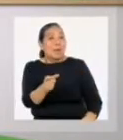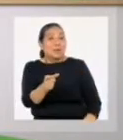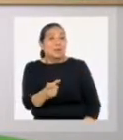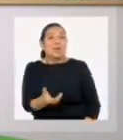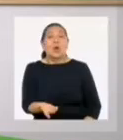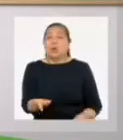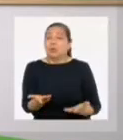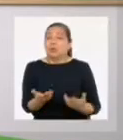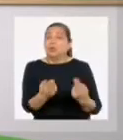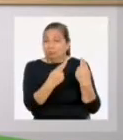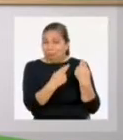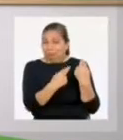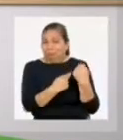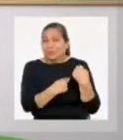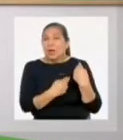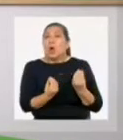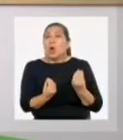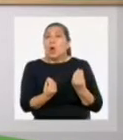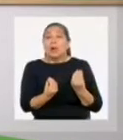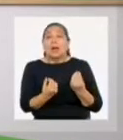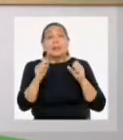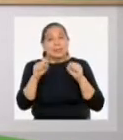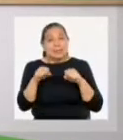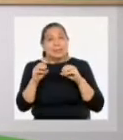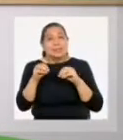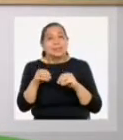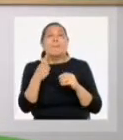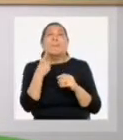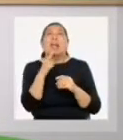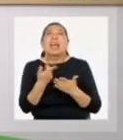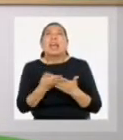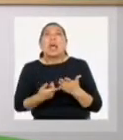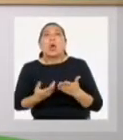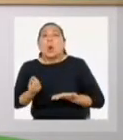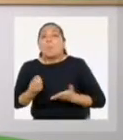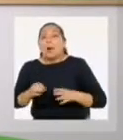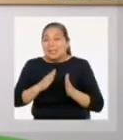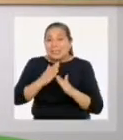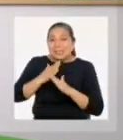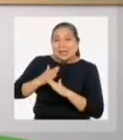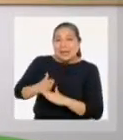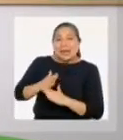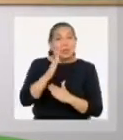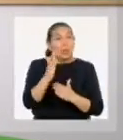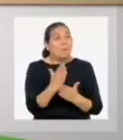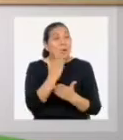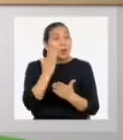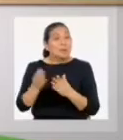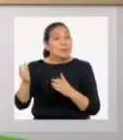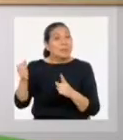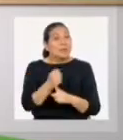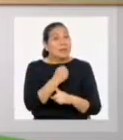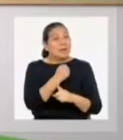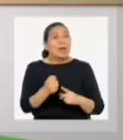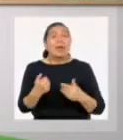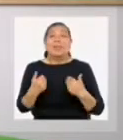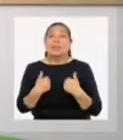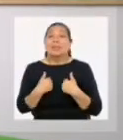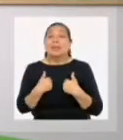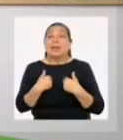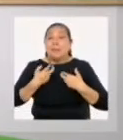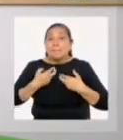y ciudadano comprometidos con proponer soluciones para erradicar el problema de la violencia,